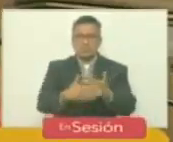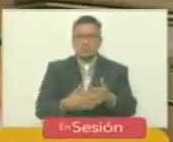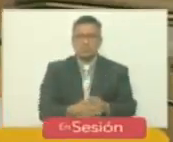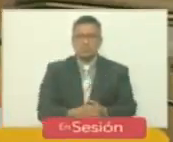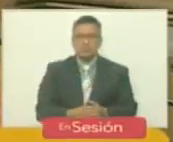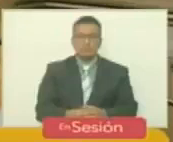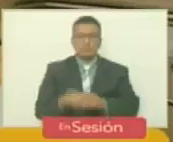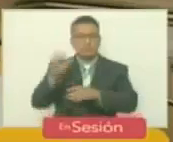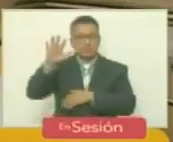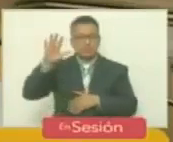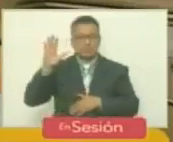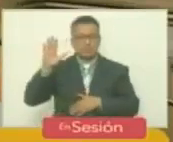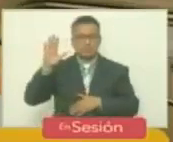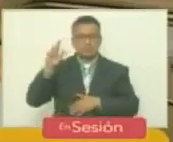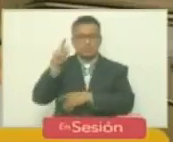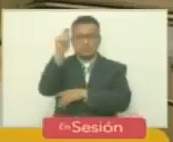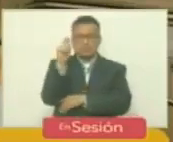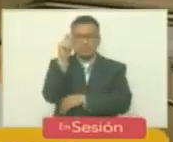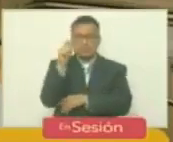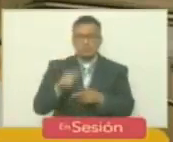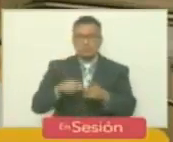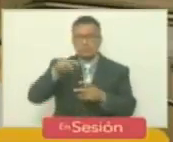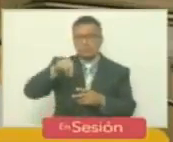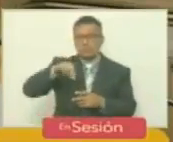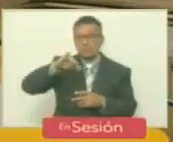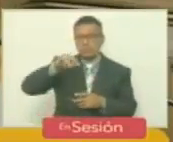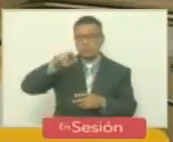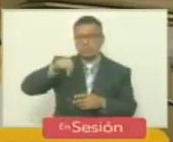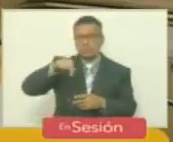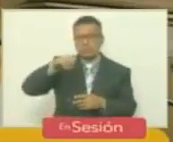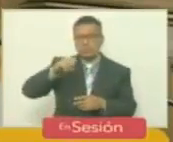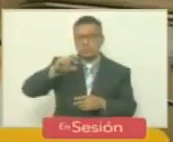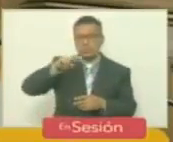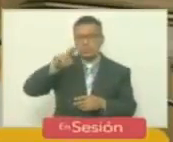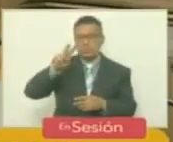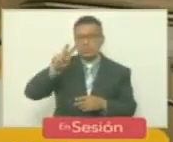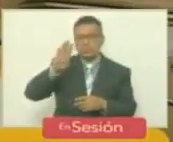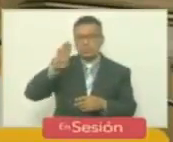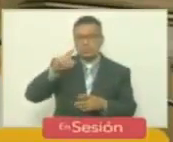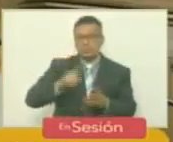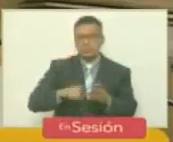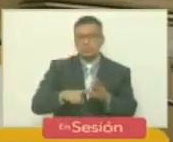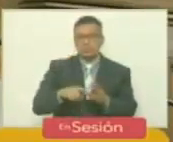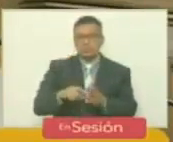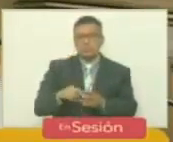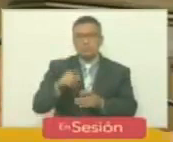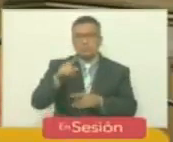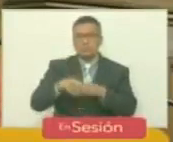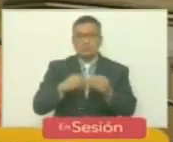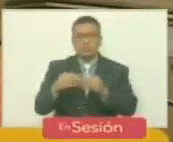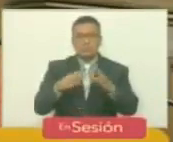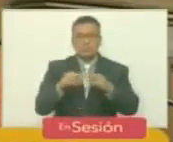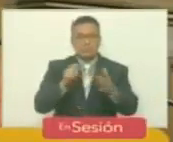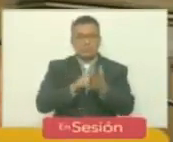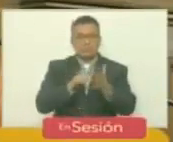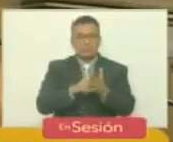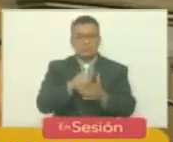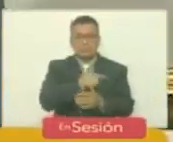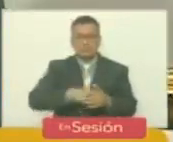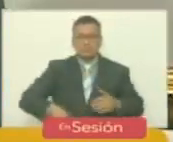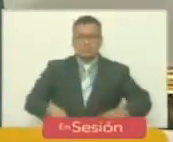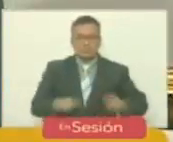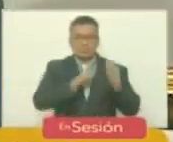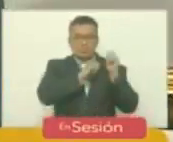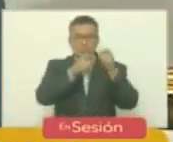juramentar, la diputada Minerva del Valle Custodio Llanes. Es todo este punto, presidenta. Se